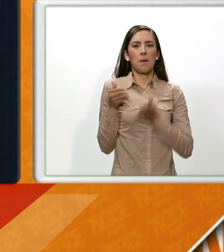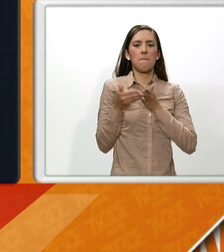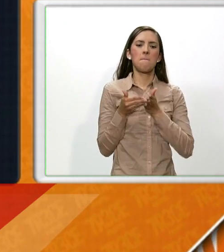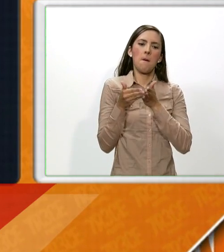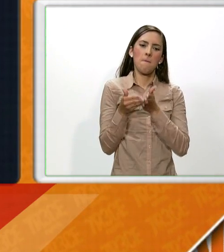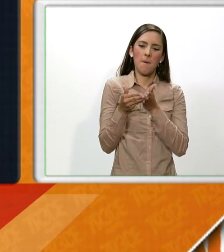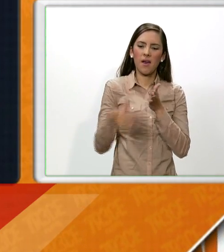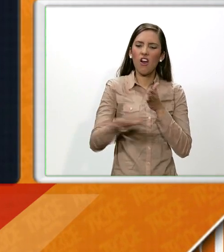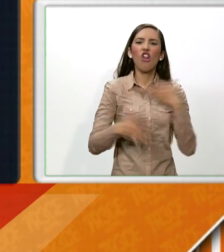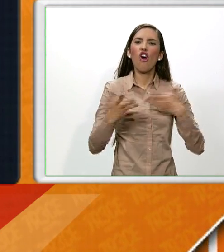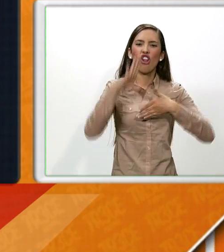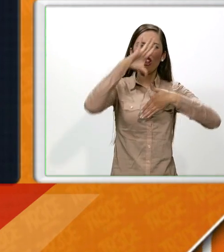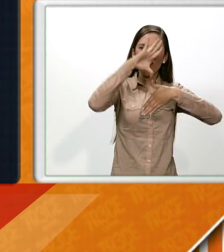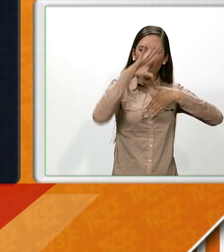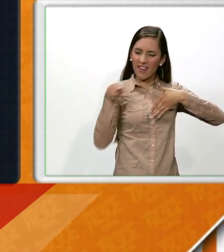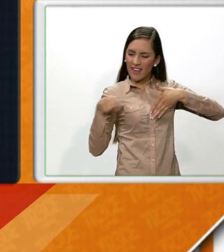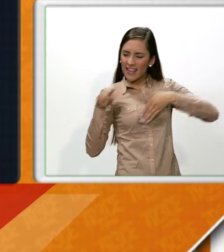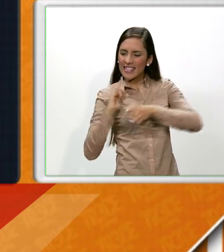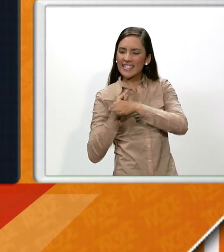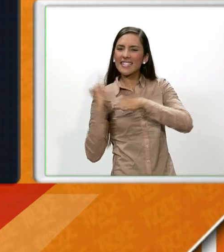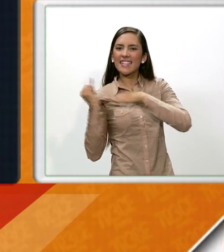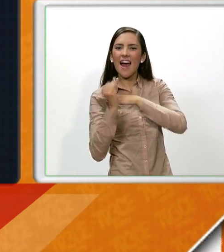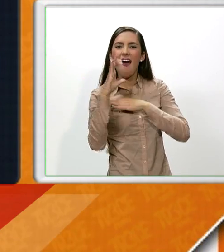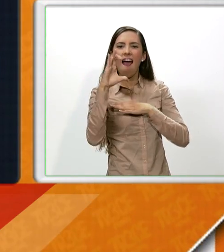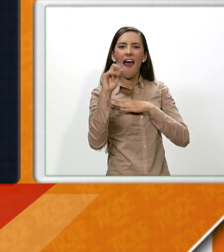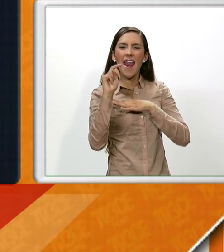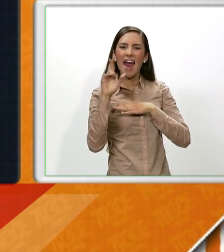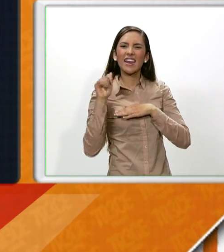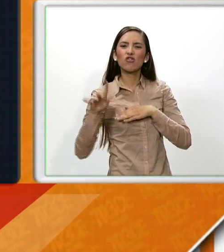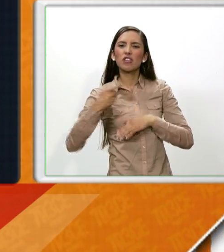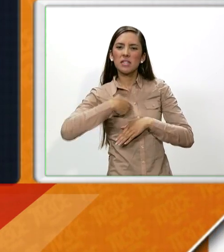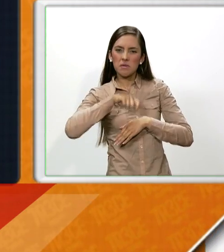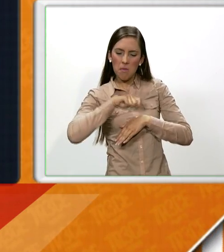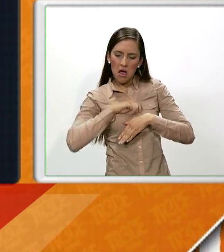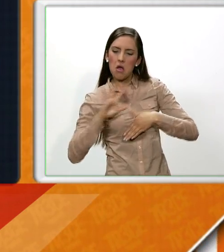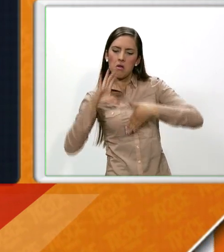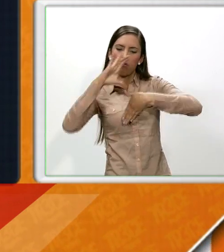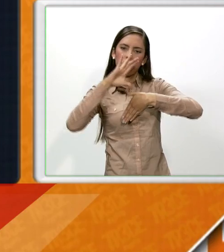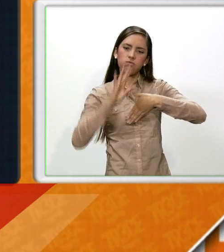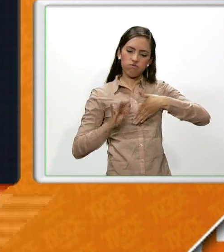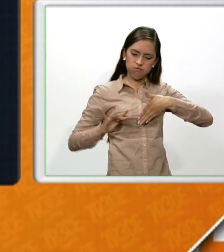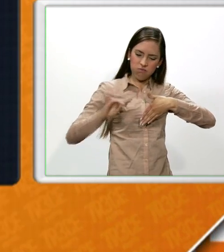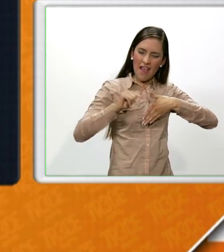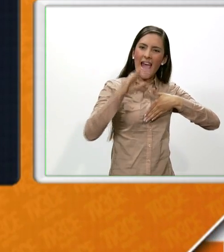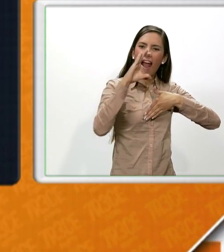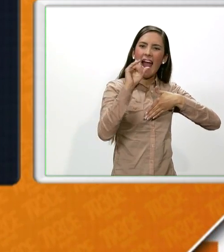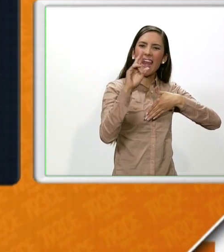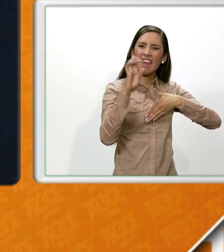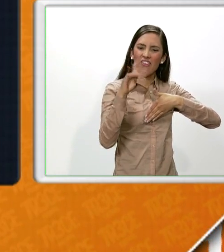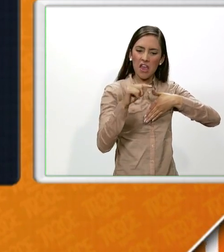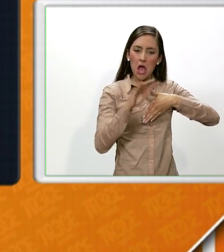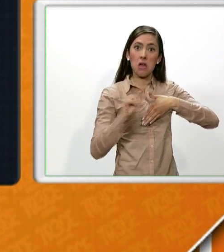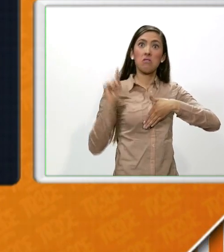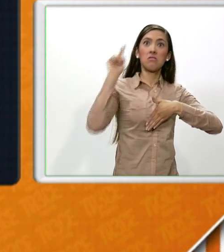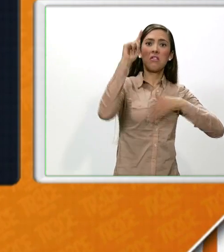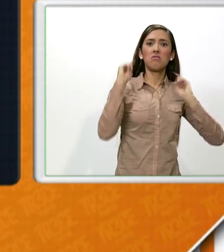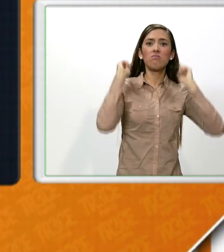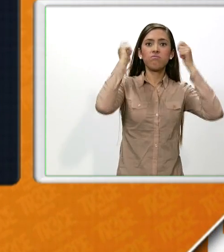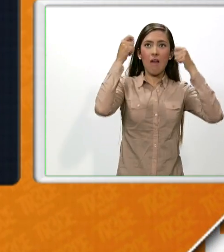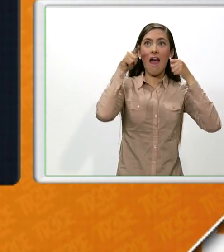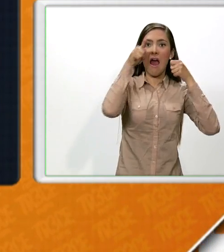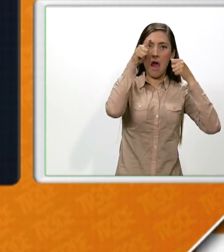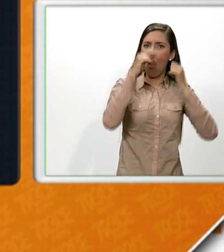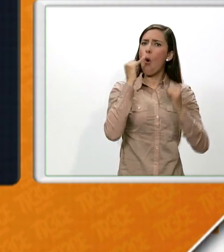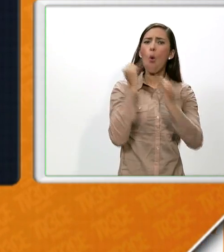primero en las Islas Canarias, en España, luego por el Caribe y por último se fue para Groenlandia. ¡Qué frío! En donde